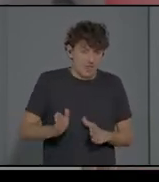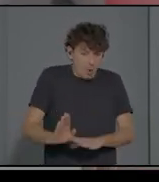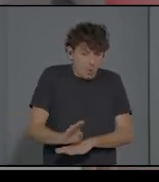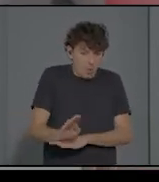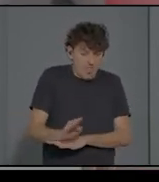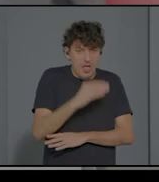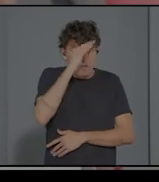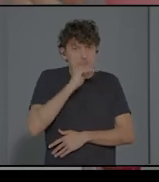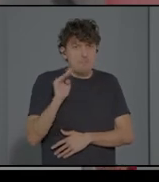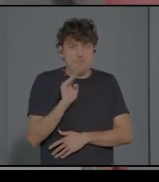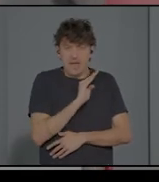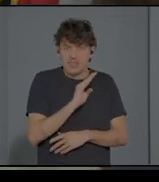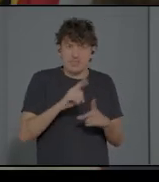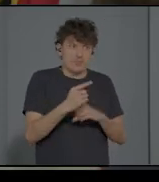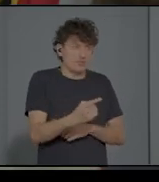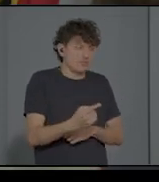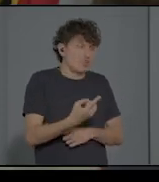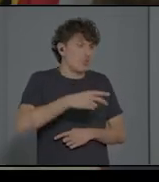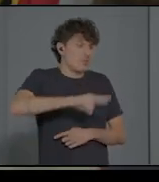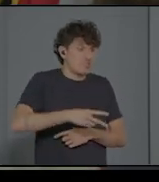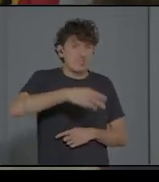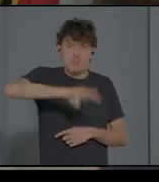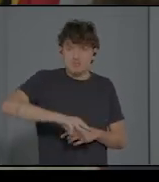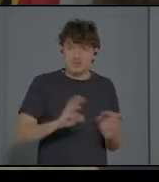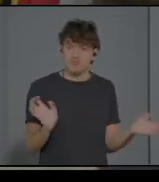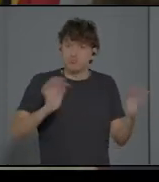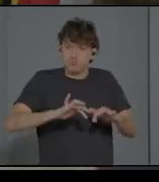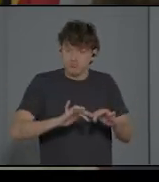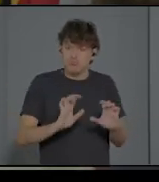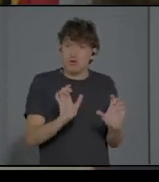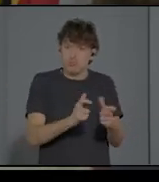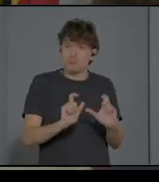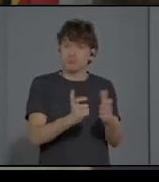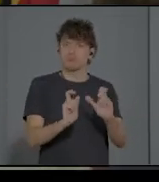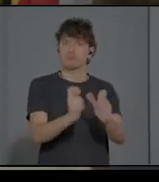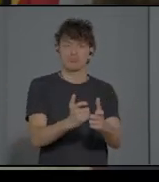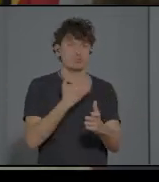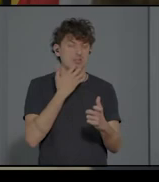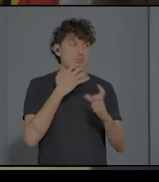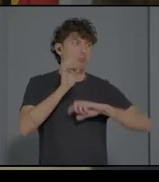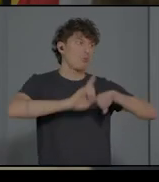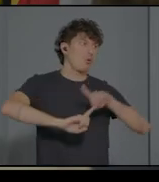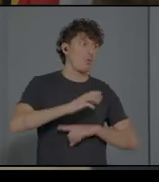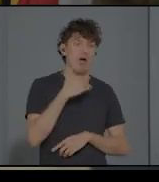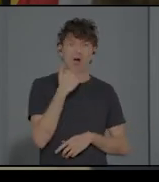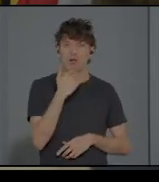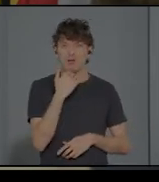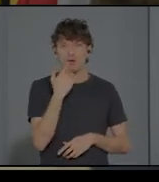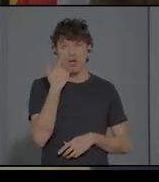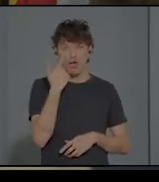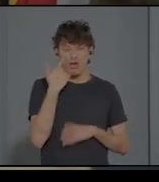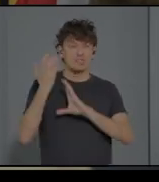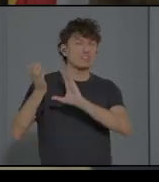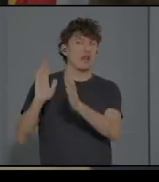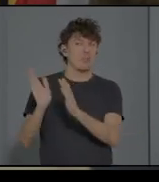tres meses. Y si hay algún problema, pues, mirando si se reúne con el terapeuta, pues, dice,